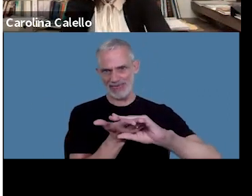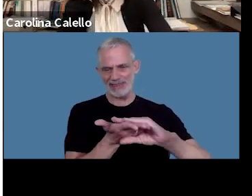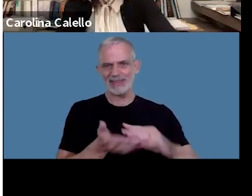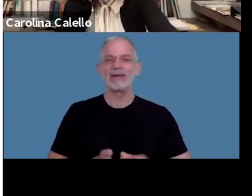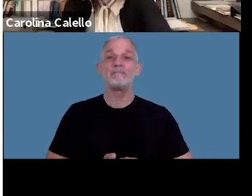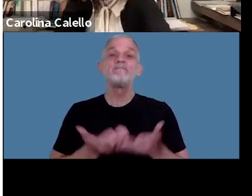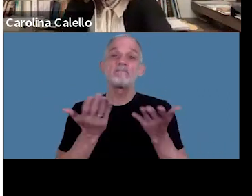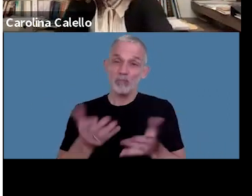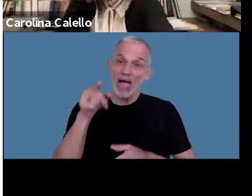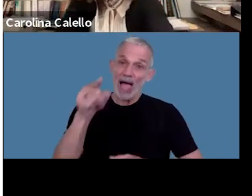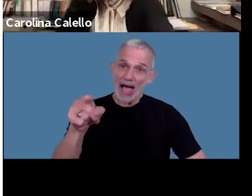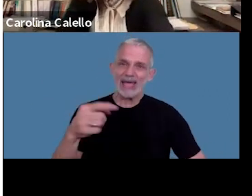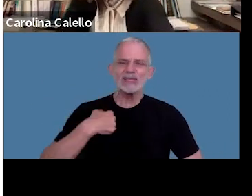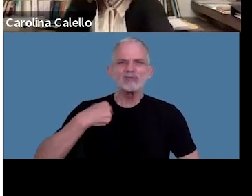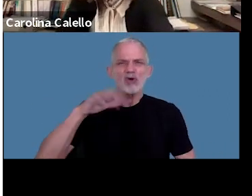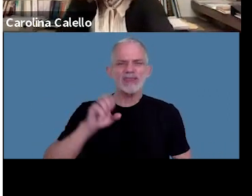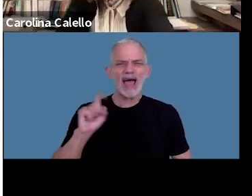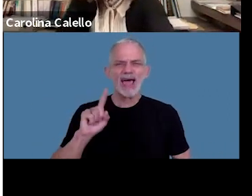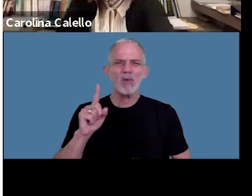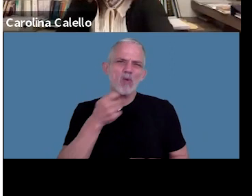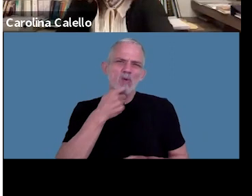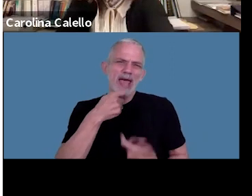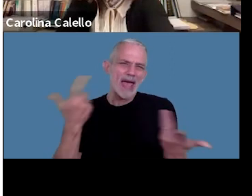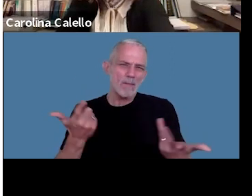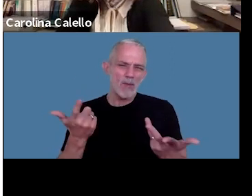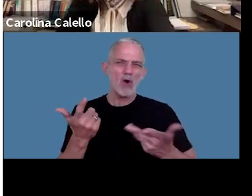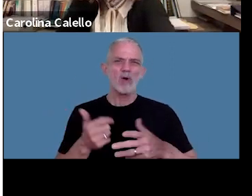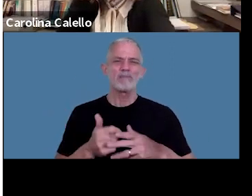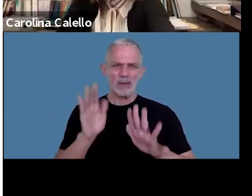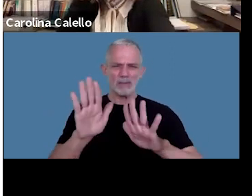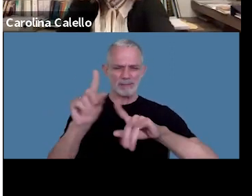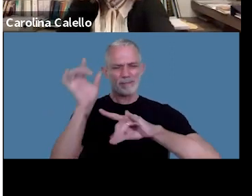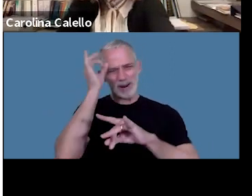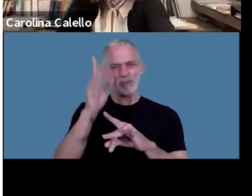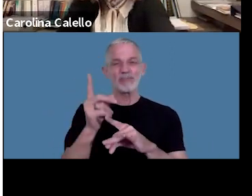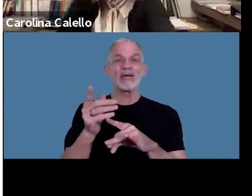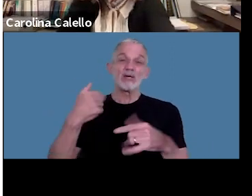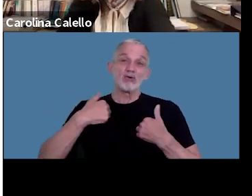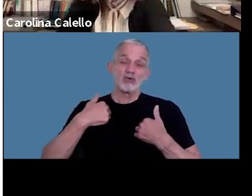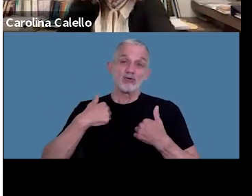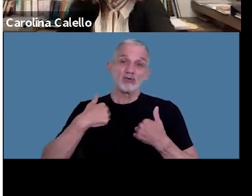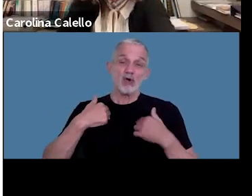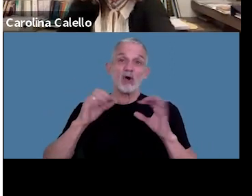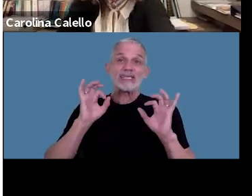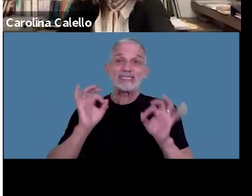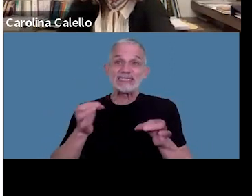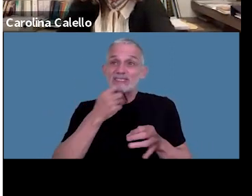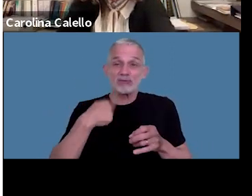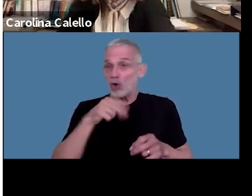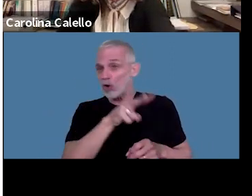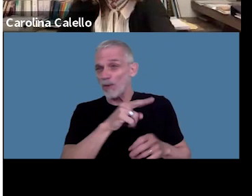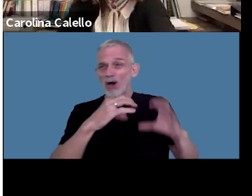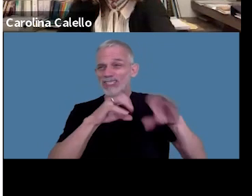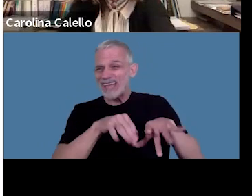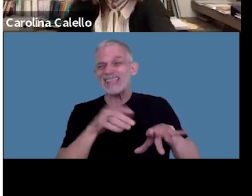y ahí yo traje un un caso perdón antes que nada yo me entero si alguien no estoy mirando el chat